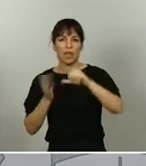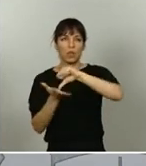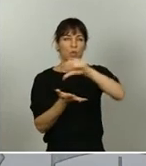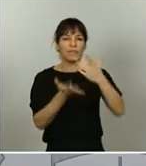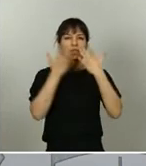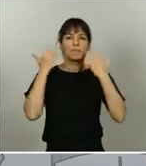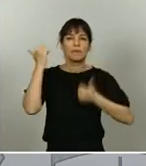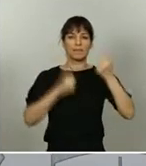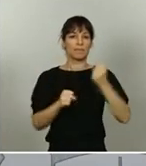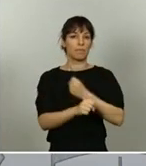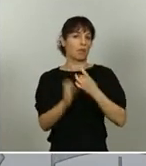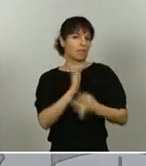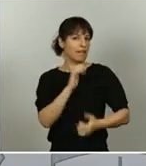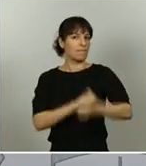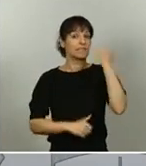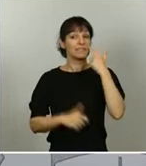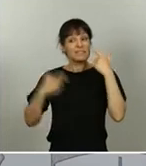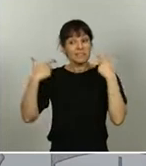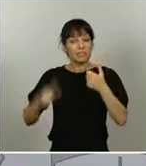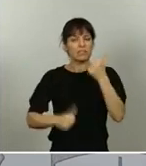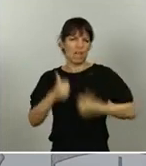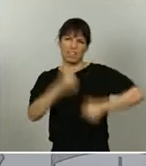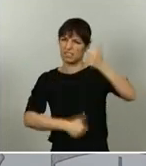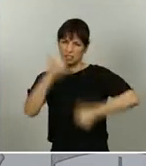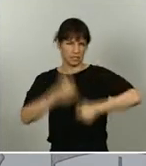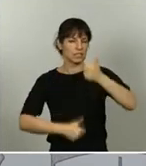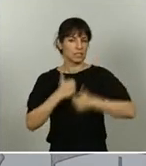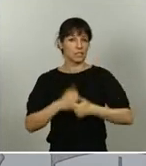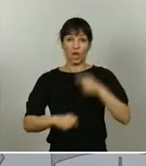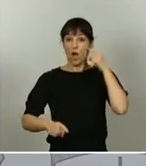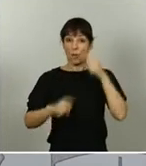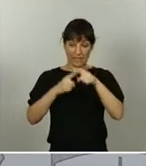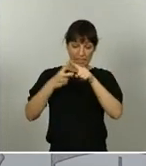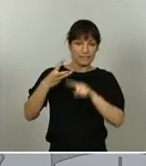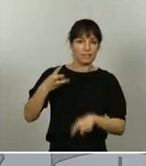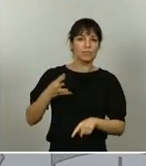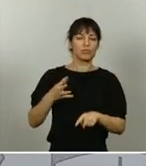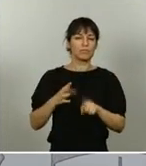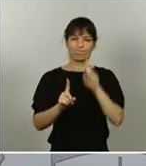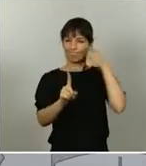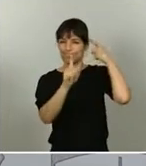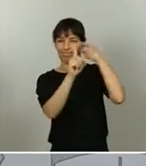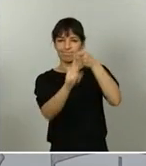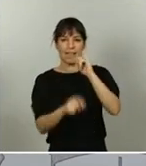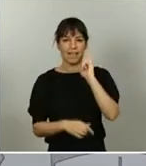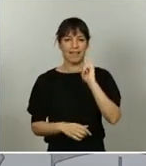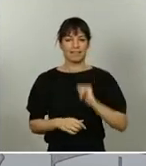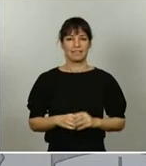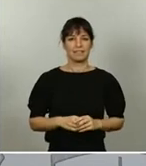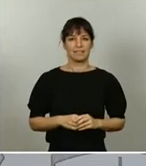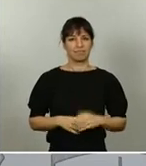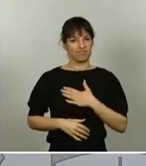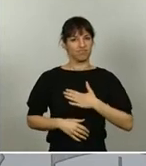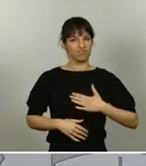calidad y con un sector mucho más competitivo. Estos objetivos están en el horizonte de nuestra acción y,